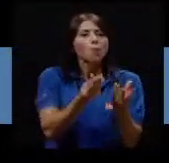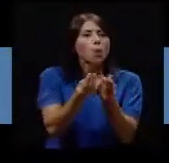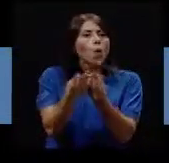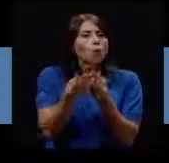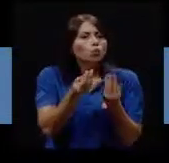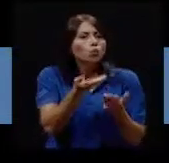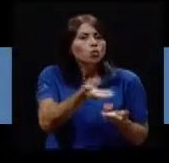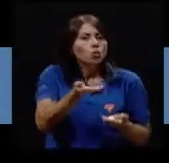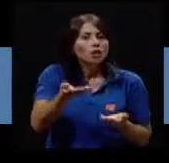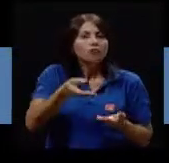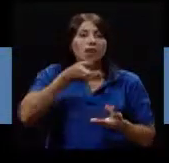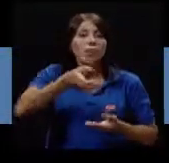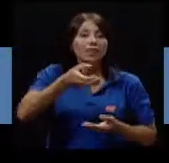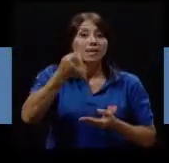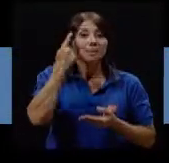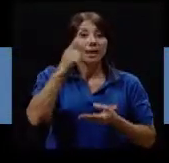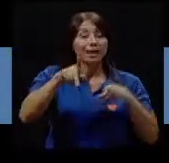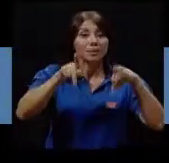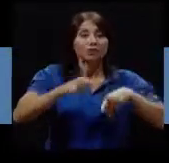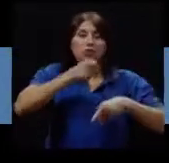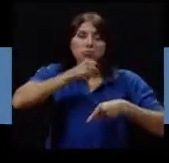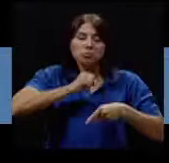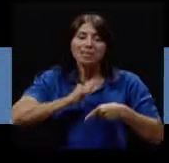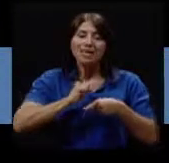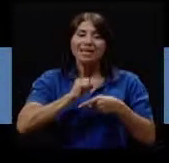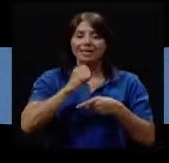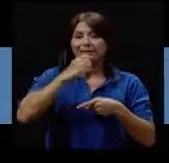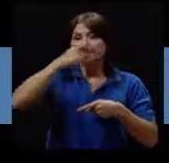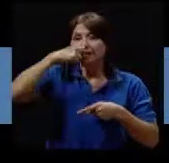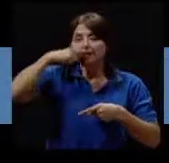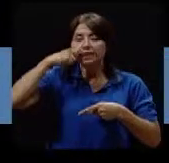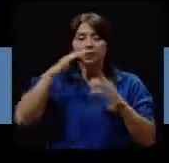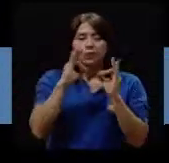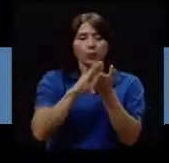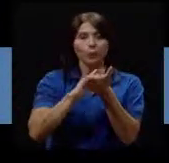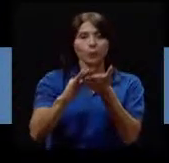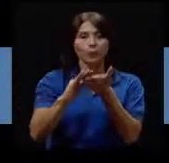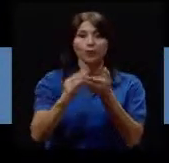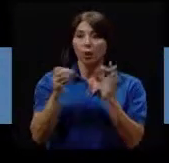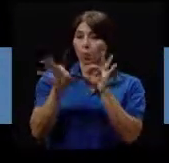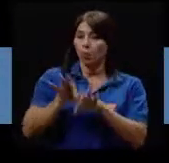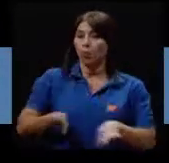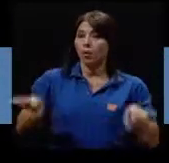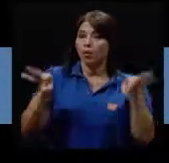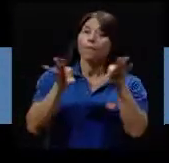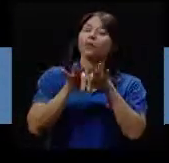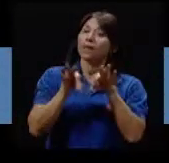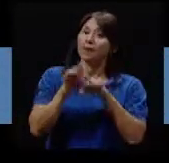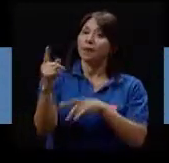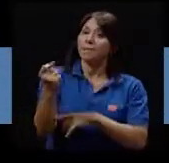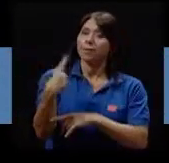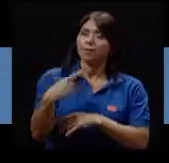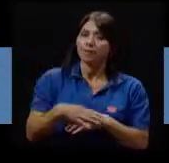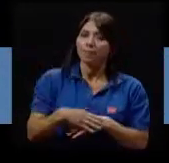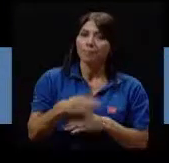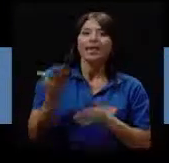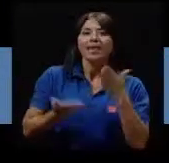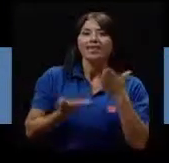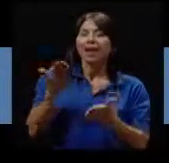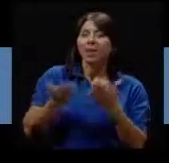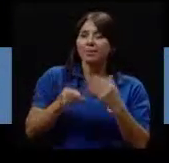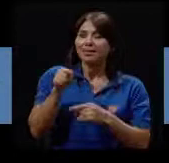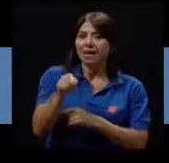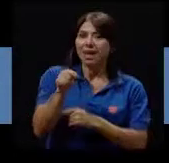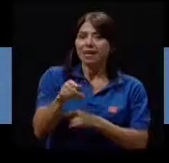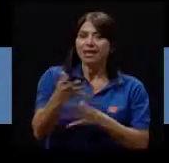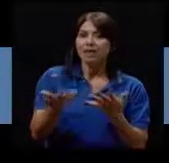productos Son recomendados Para la limpieza oral De los adultos mayores? Muy importante La pregunta Tal vez